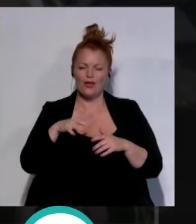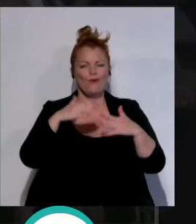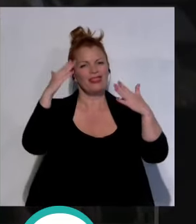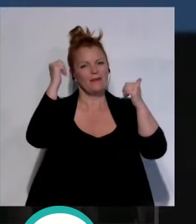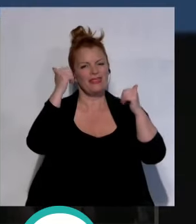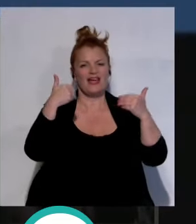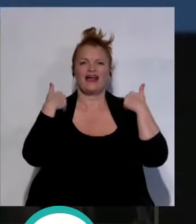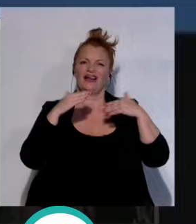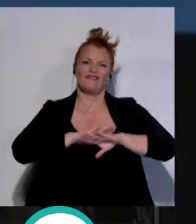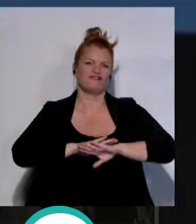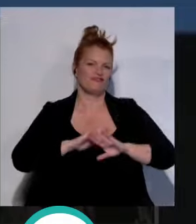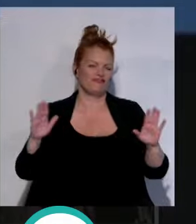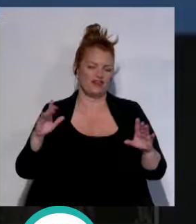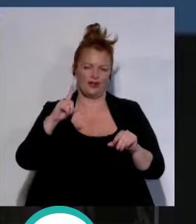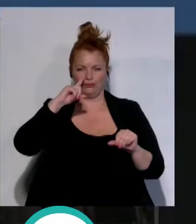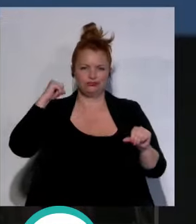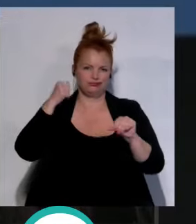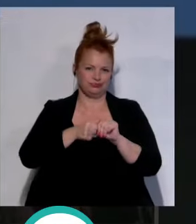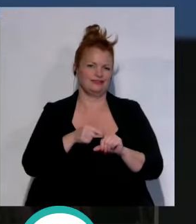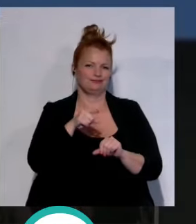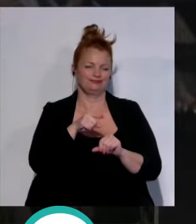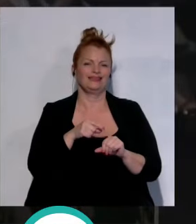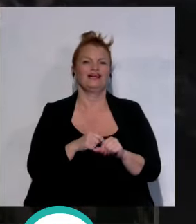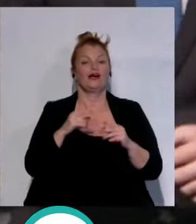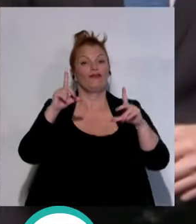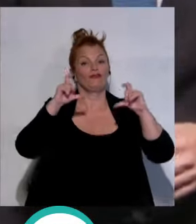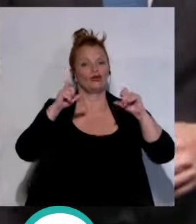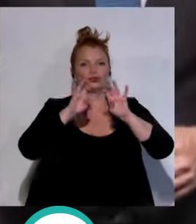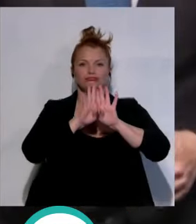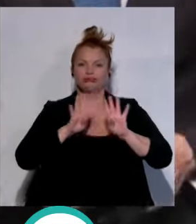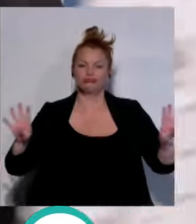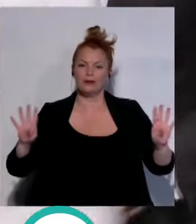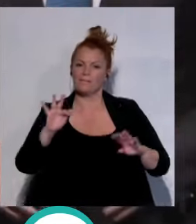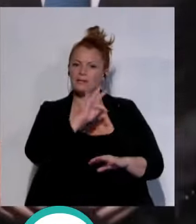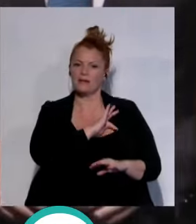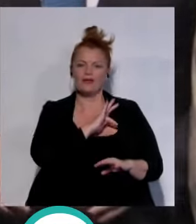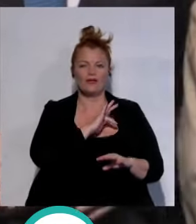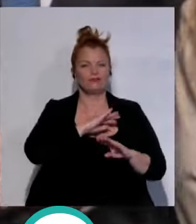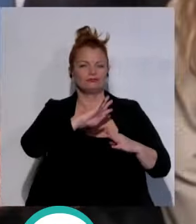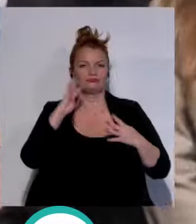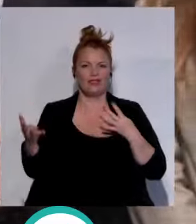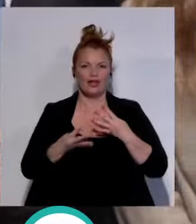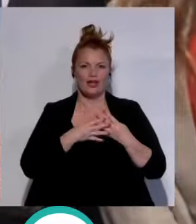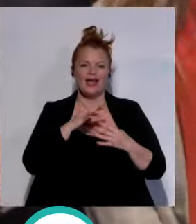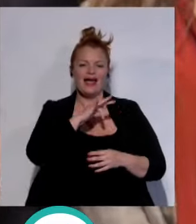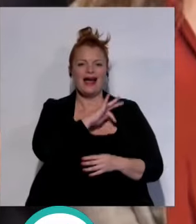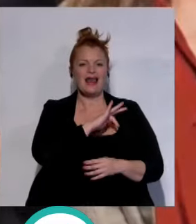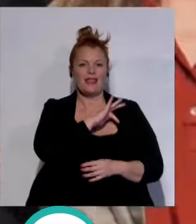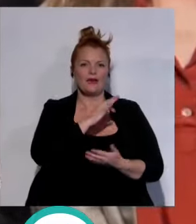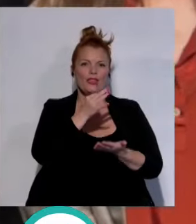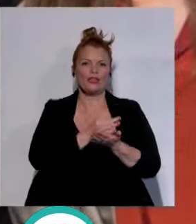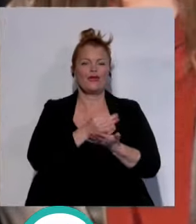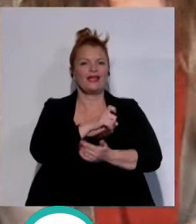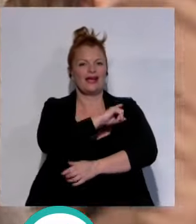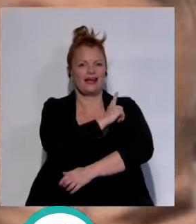del cargo tras décadas al frente de la entidad panadera con la foto de familia de todos los premiados concluía esta edición de la gala de premios ciudad de